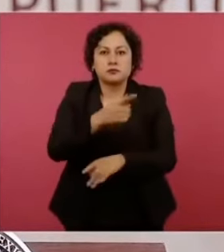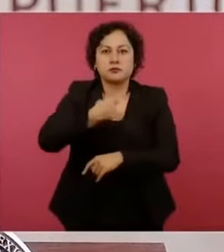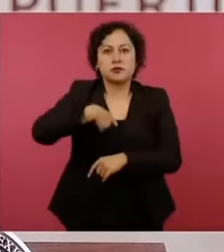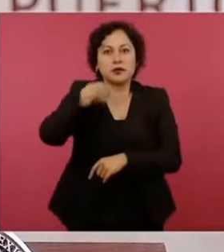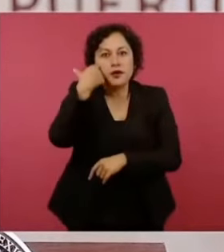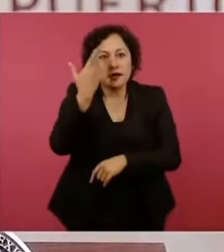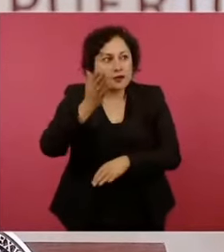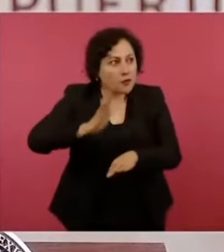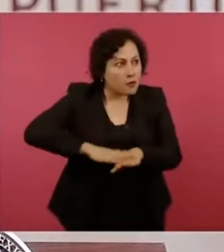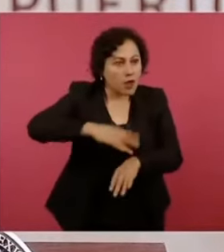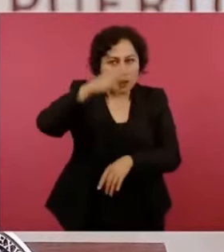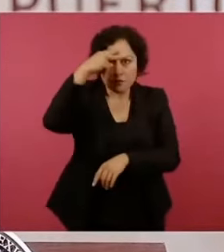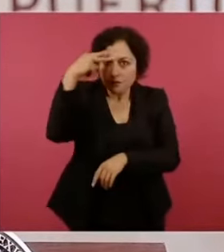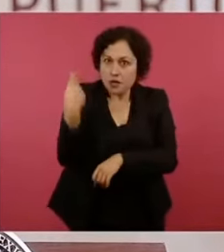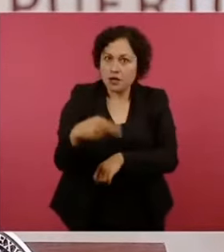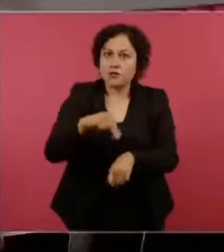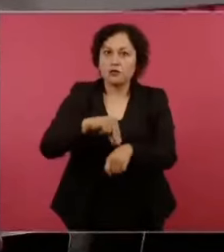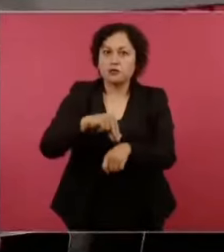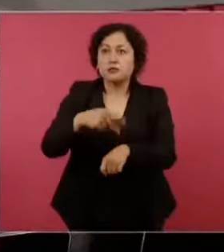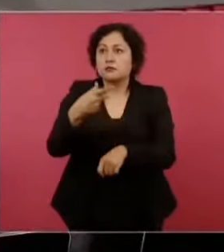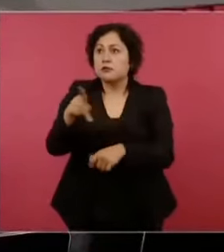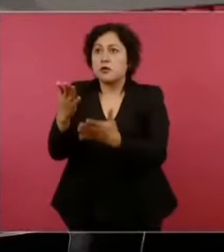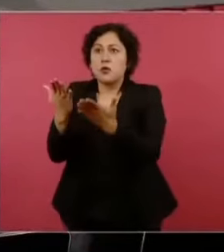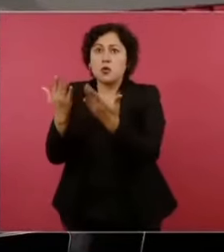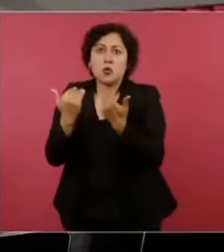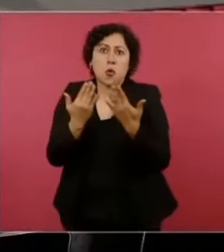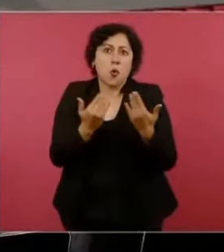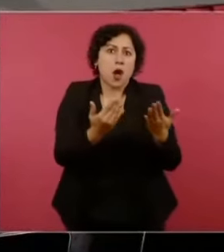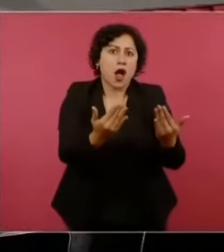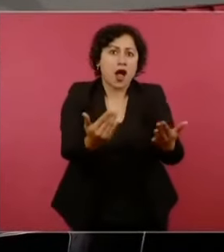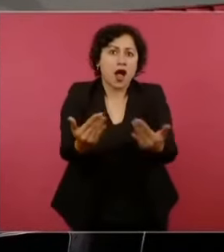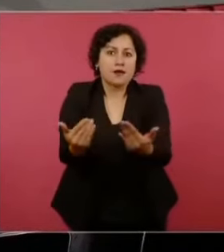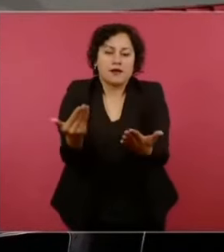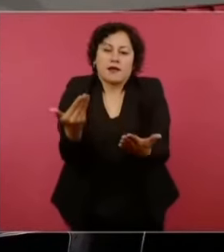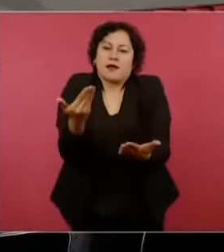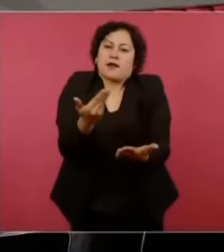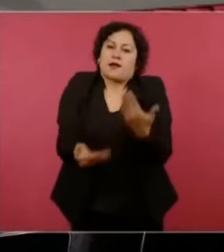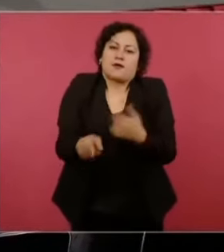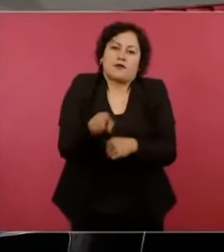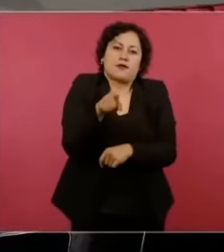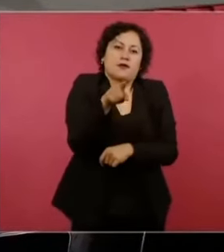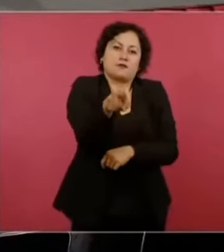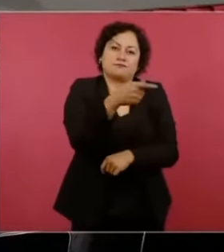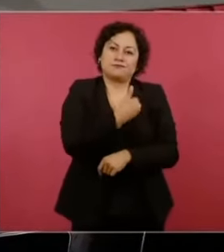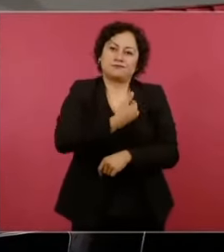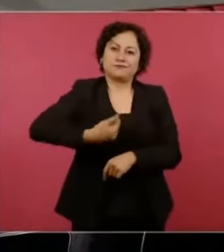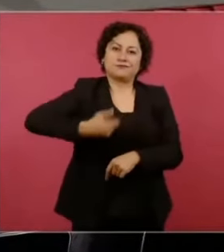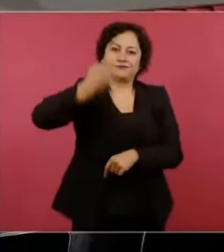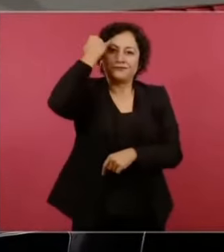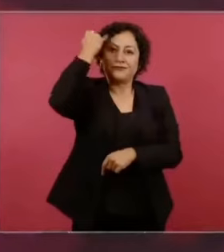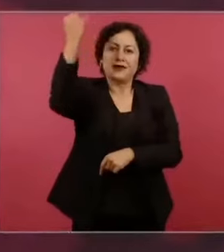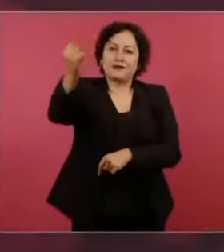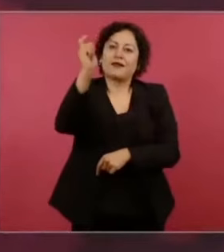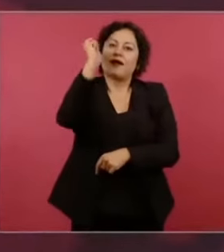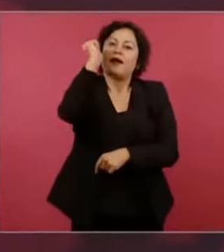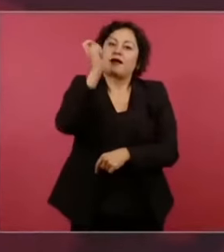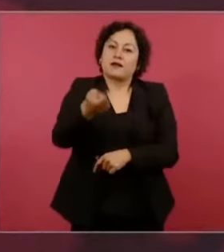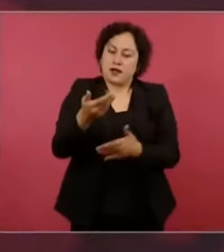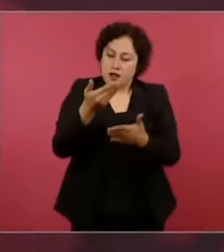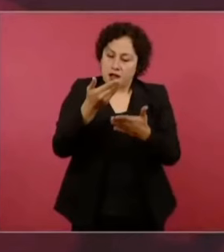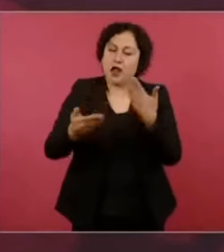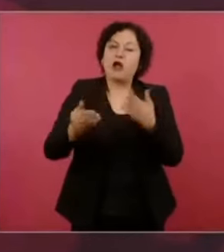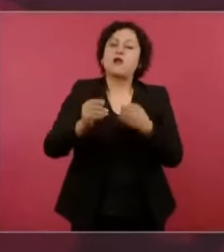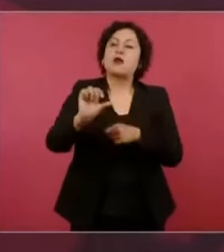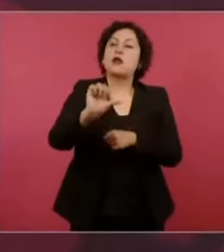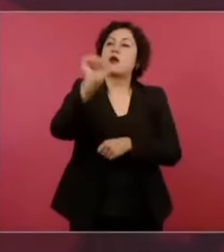Y sus buenos oficios como presidente ha hecho que médicos extranjeros, también con un corte humano y